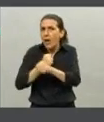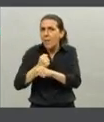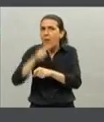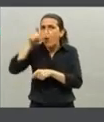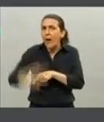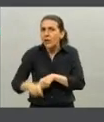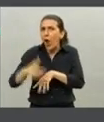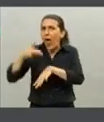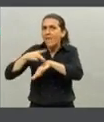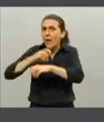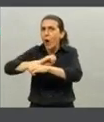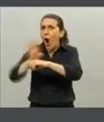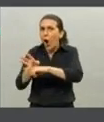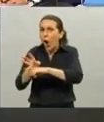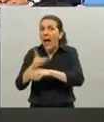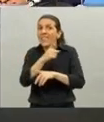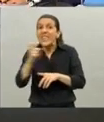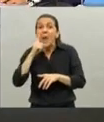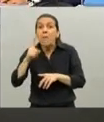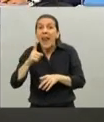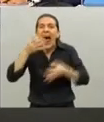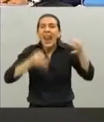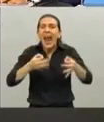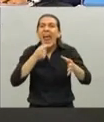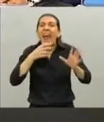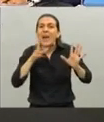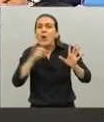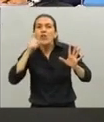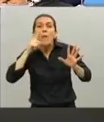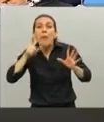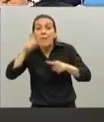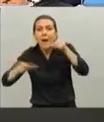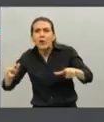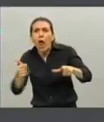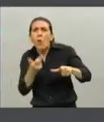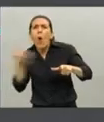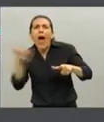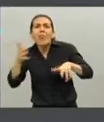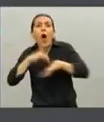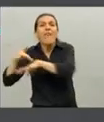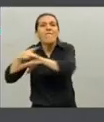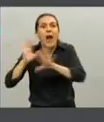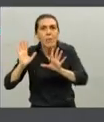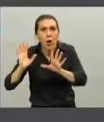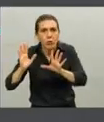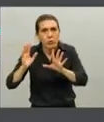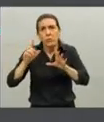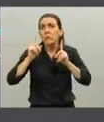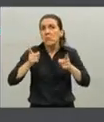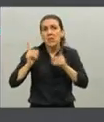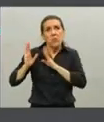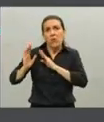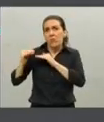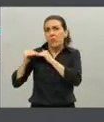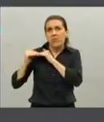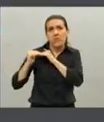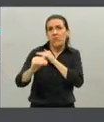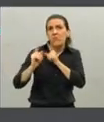por cada 100.000 habitantes. Y ustedes miran ahí, nosotros seguimos estando en una situación